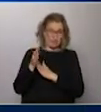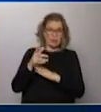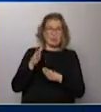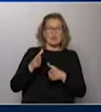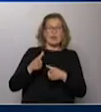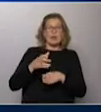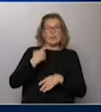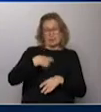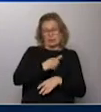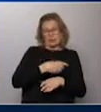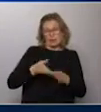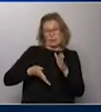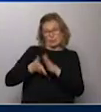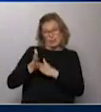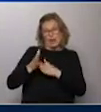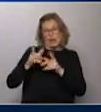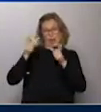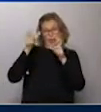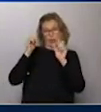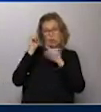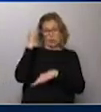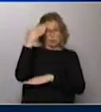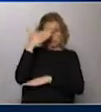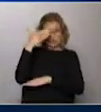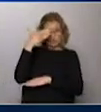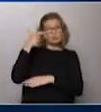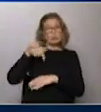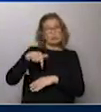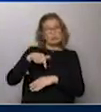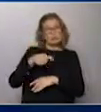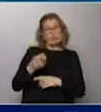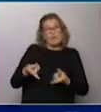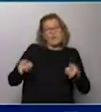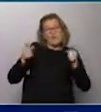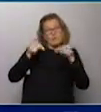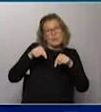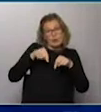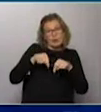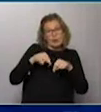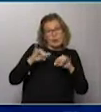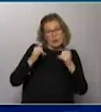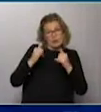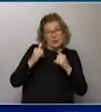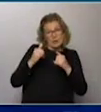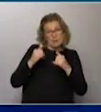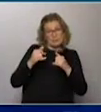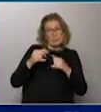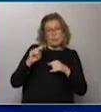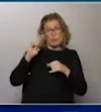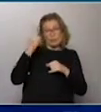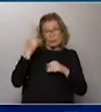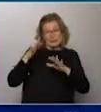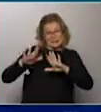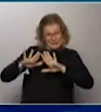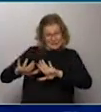Él mañana va al estadio a jugar. Del estadio vuelve a nuestro país. Va a quedar concentrado en los aromos.